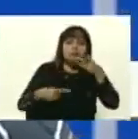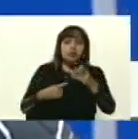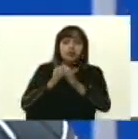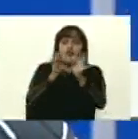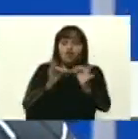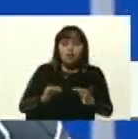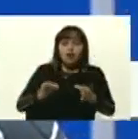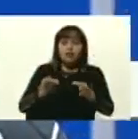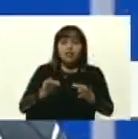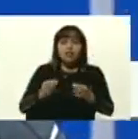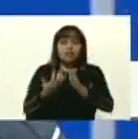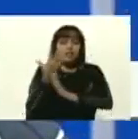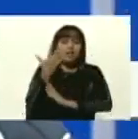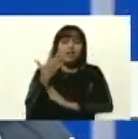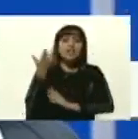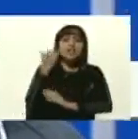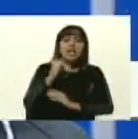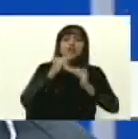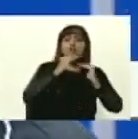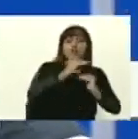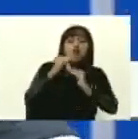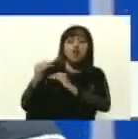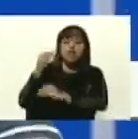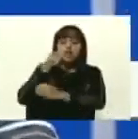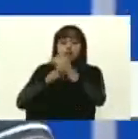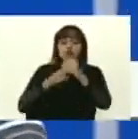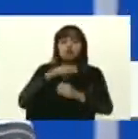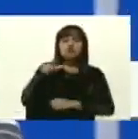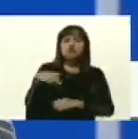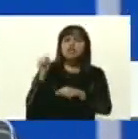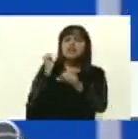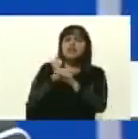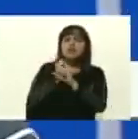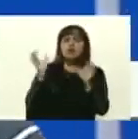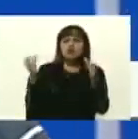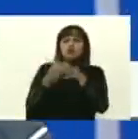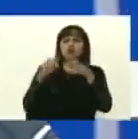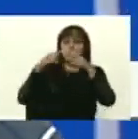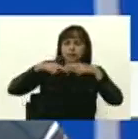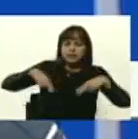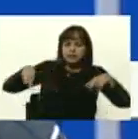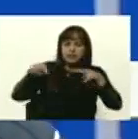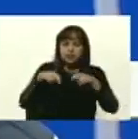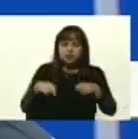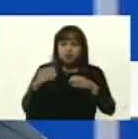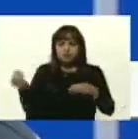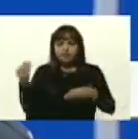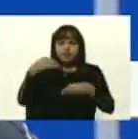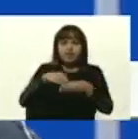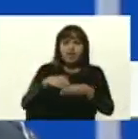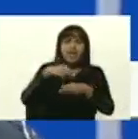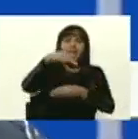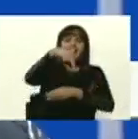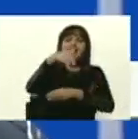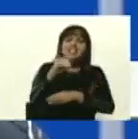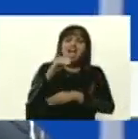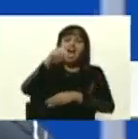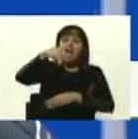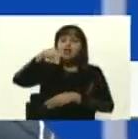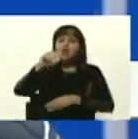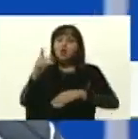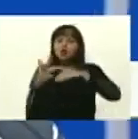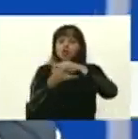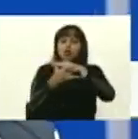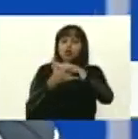para eso existen los bloques nutricionales. Nosotros ahorita estamos trabajando, nuestro grupo de investigación, en incluir nanotecnología en estos bloques